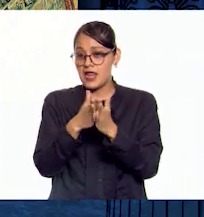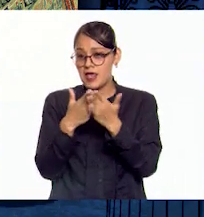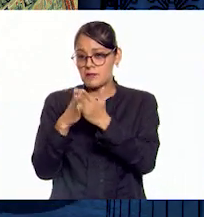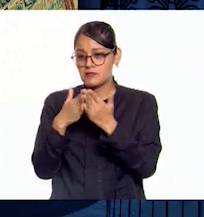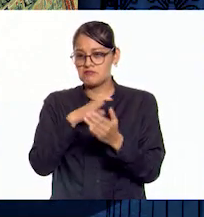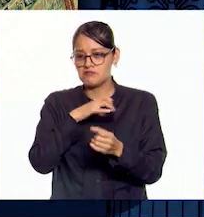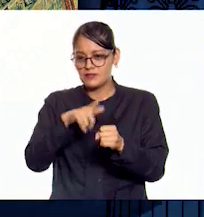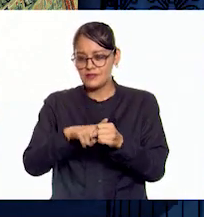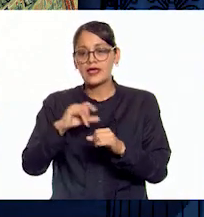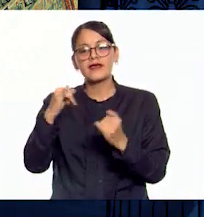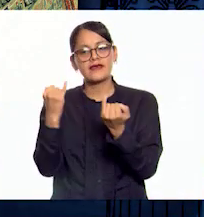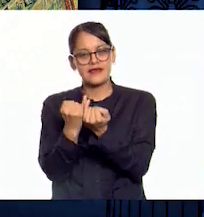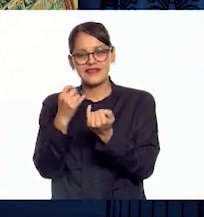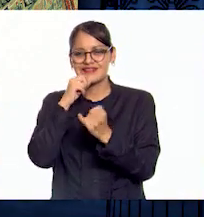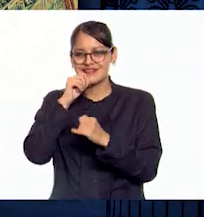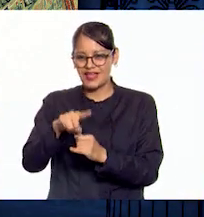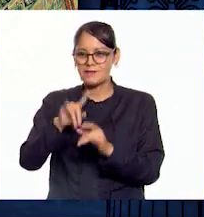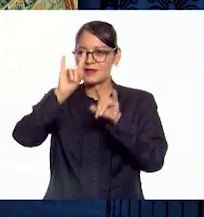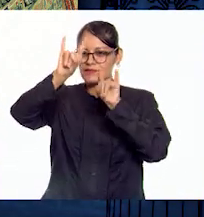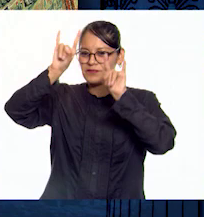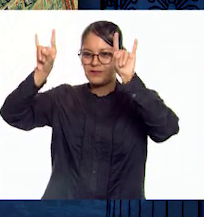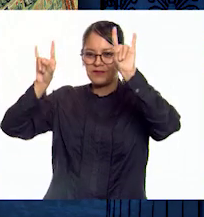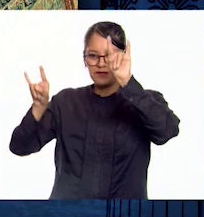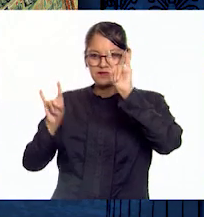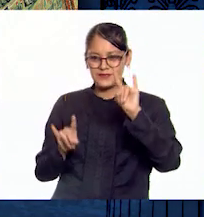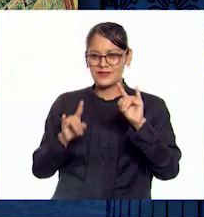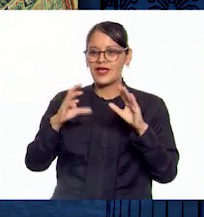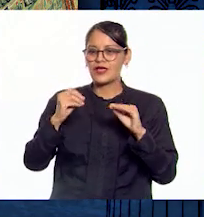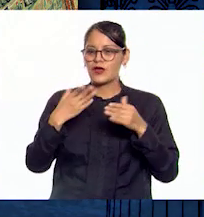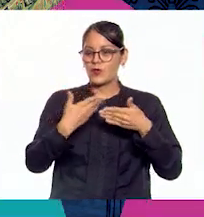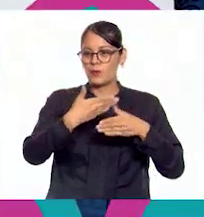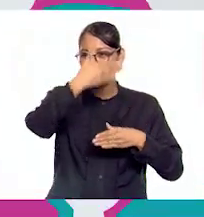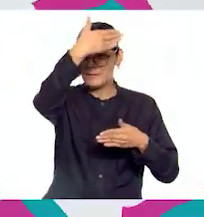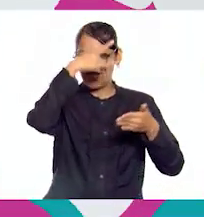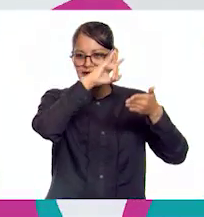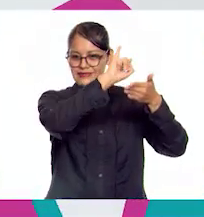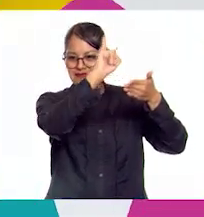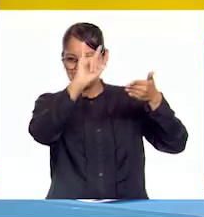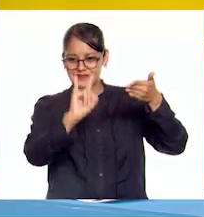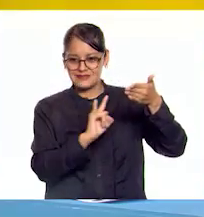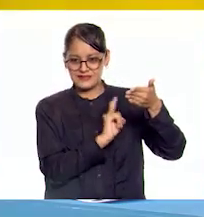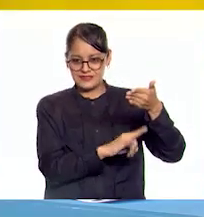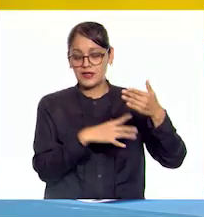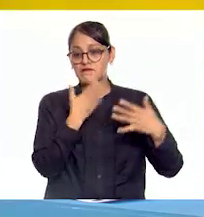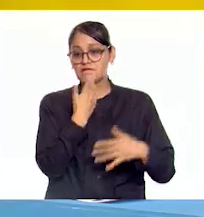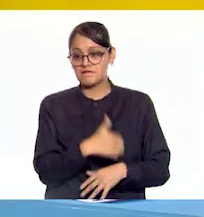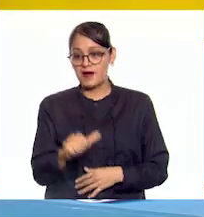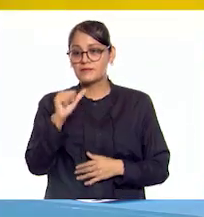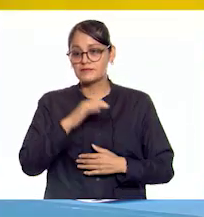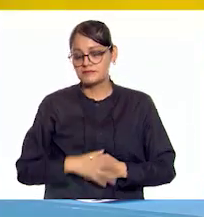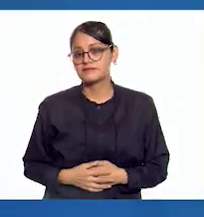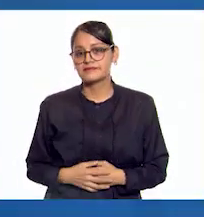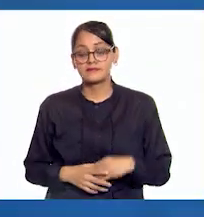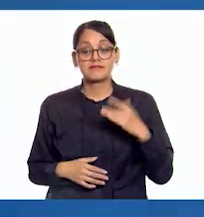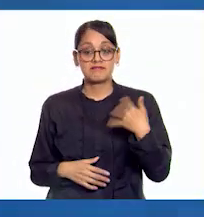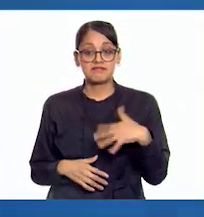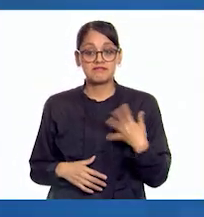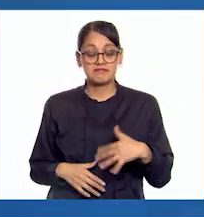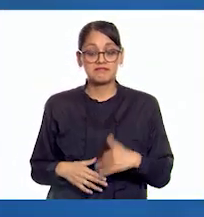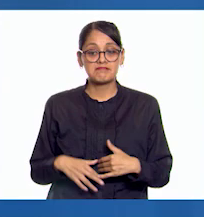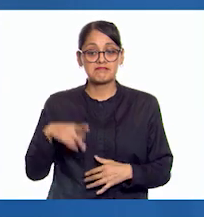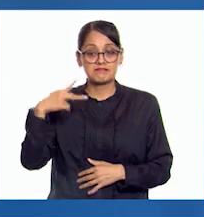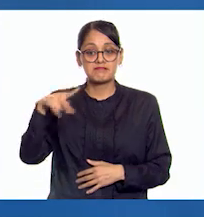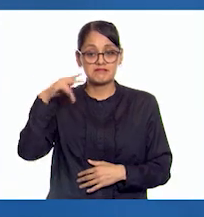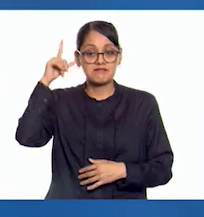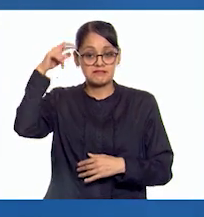sus famosos mosaicos con los que recubrían muros y bóvedas. ¡Qué extraordinario imperio! Pues ahora sí,